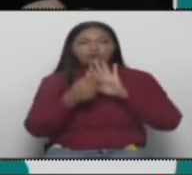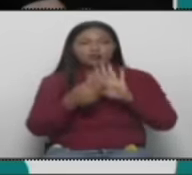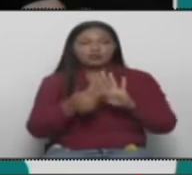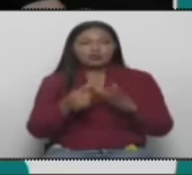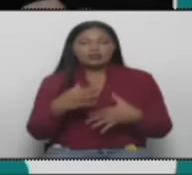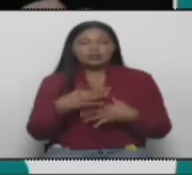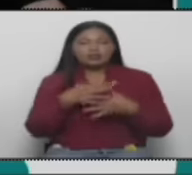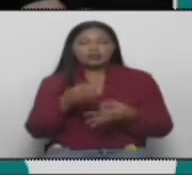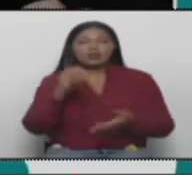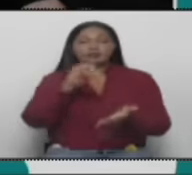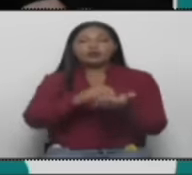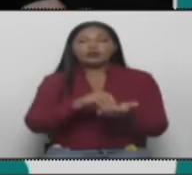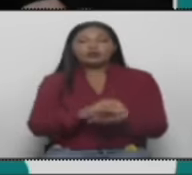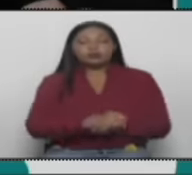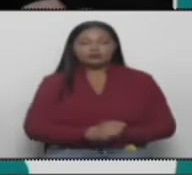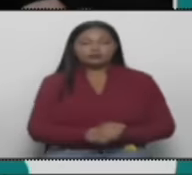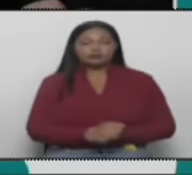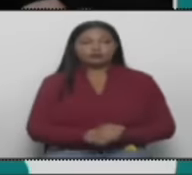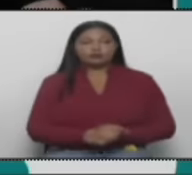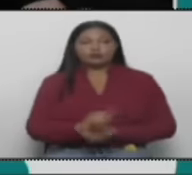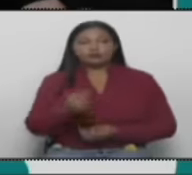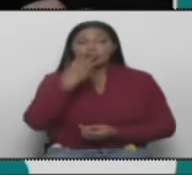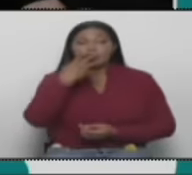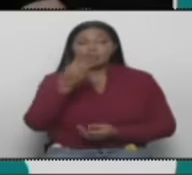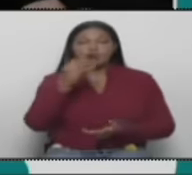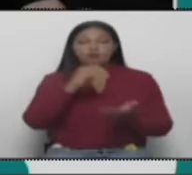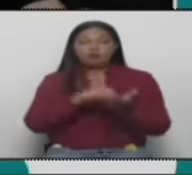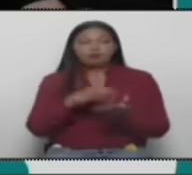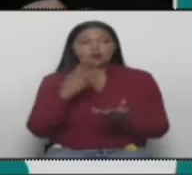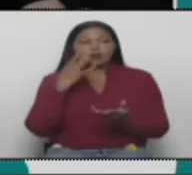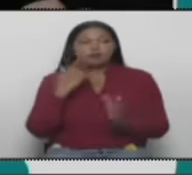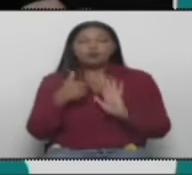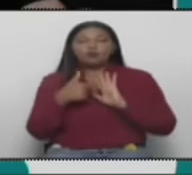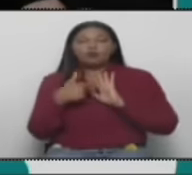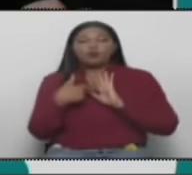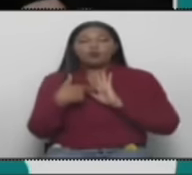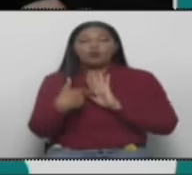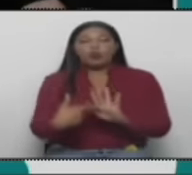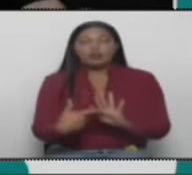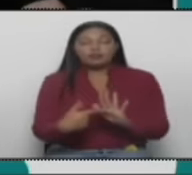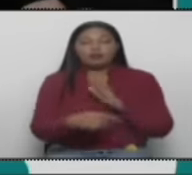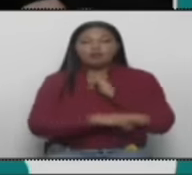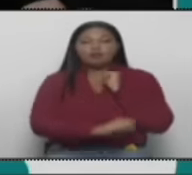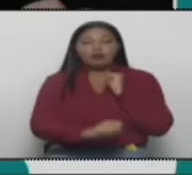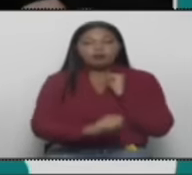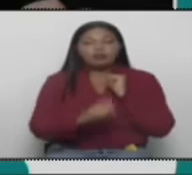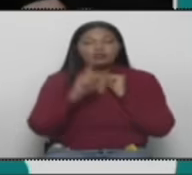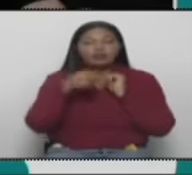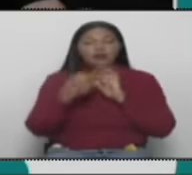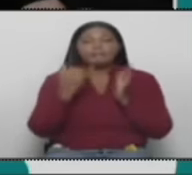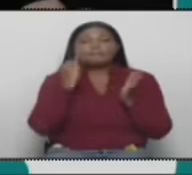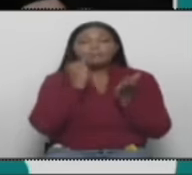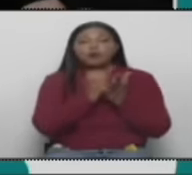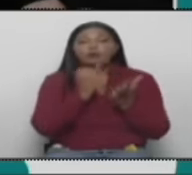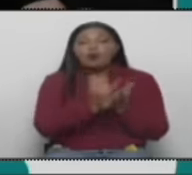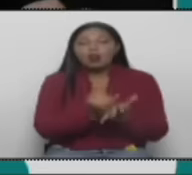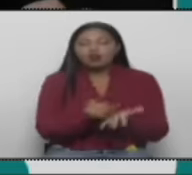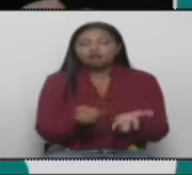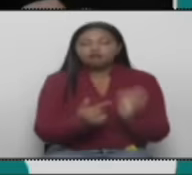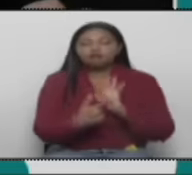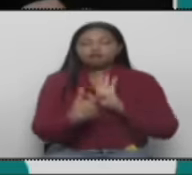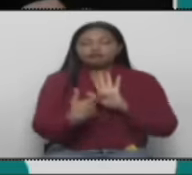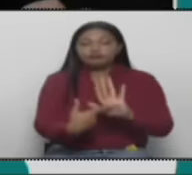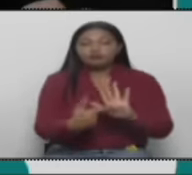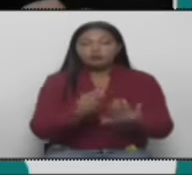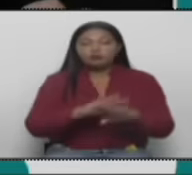intentado imponer. Si usted grita o plantea o señala que hay fraude, bueno, debe probarlo, porque el